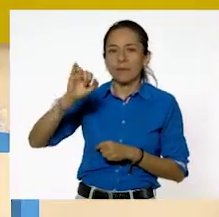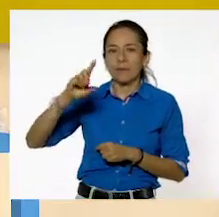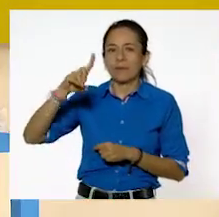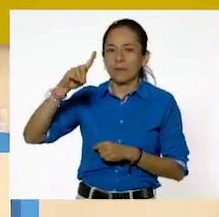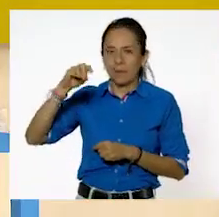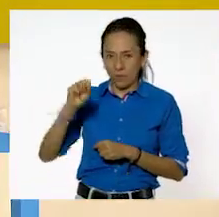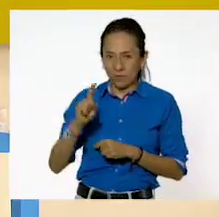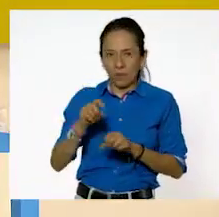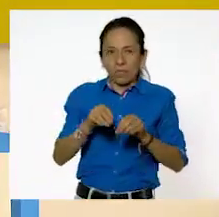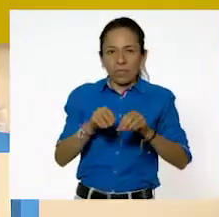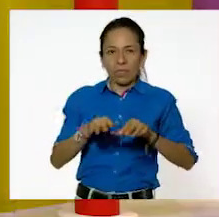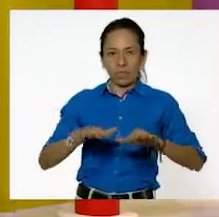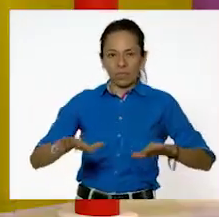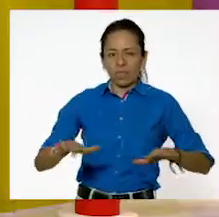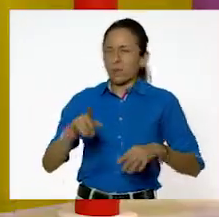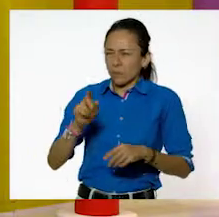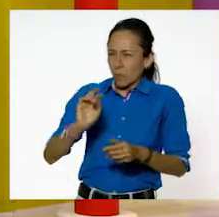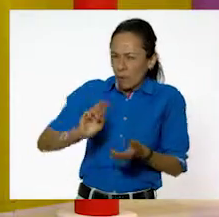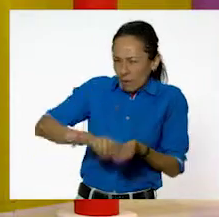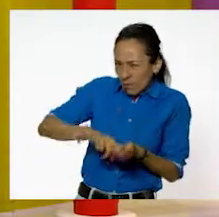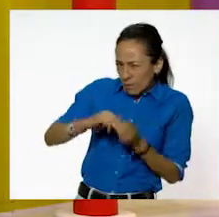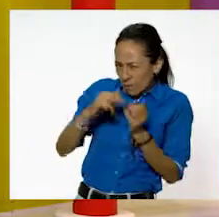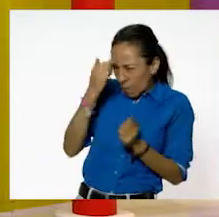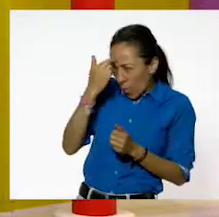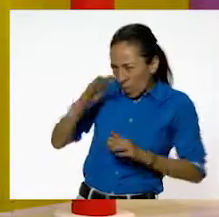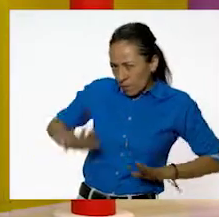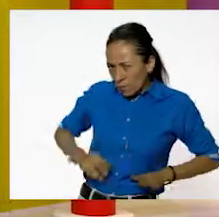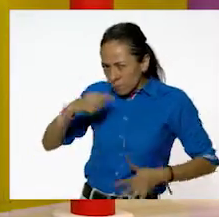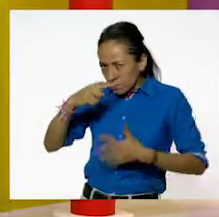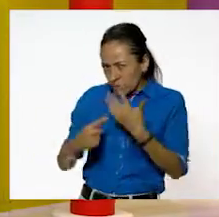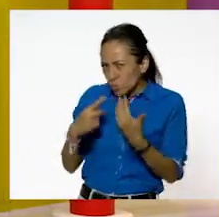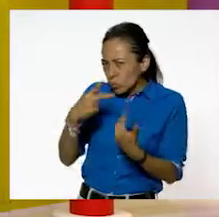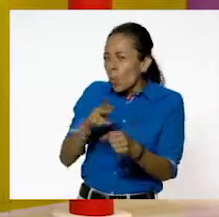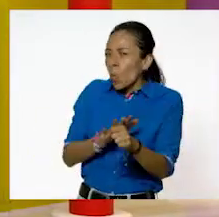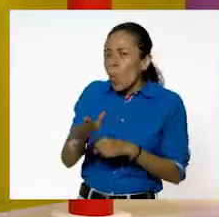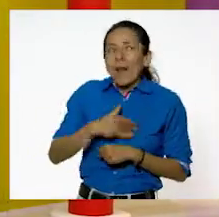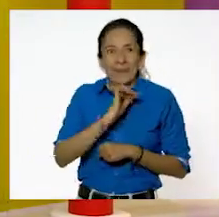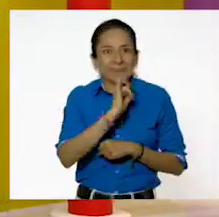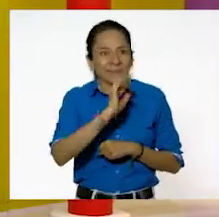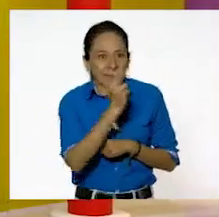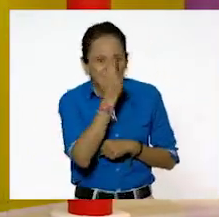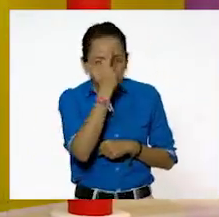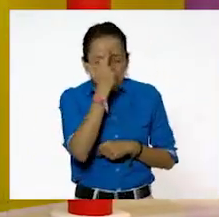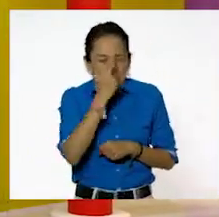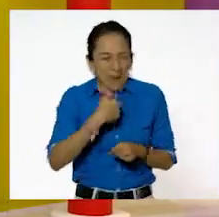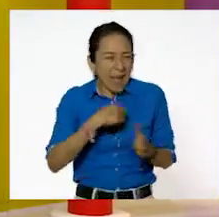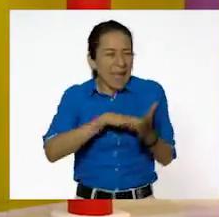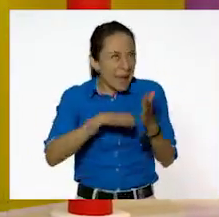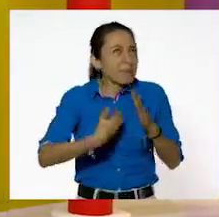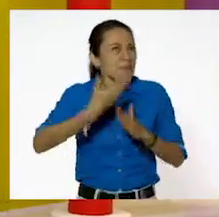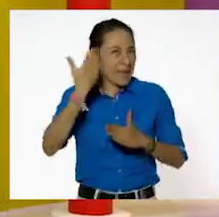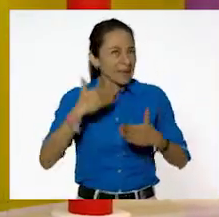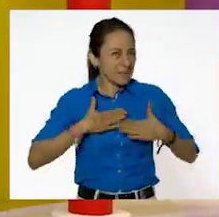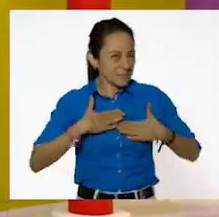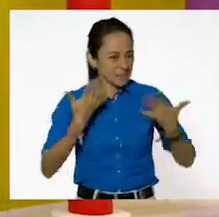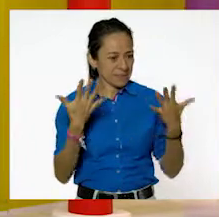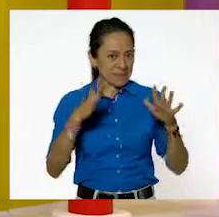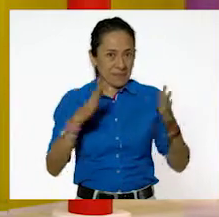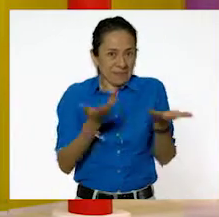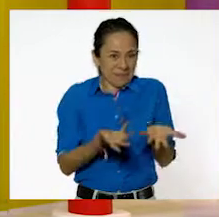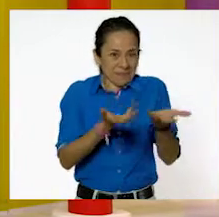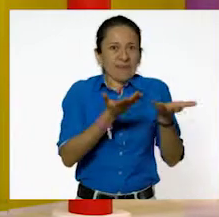característica de ellos? Sí, me acuerdo perfecto porque hicimos el ejemplo con mis manos de que si podían contener